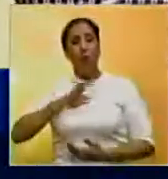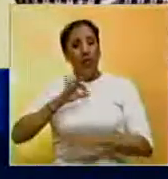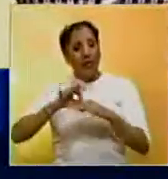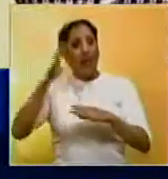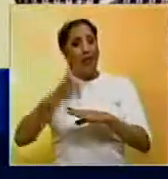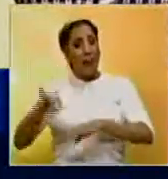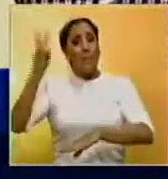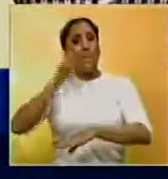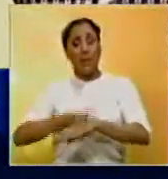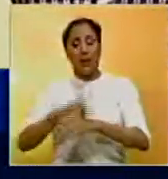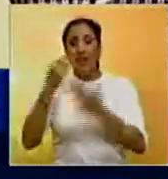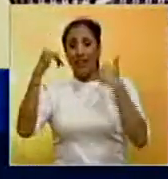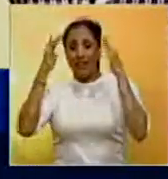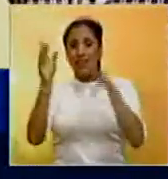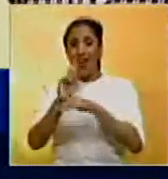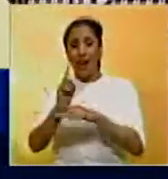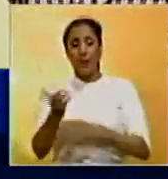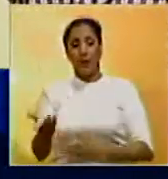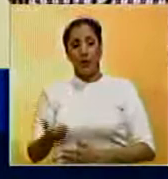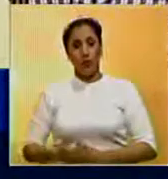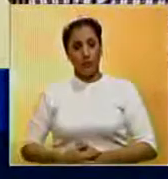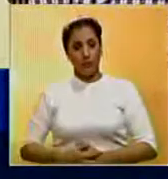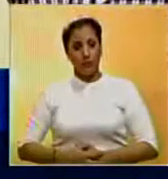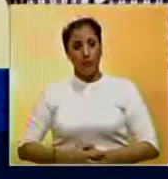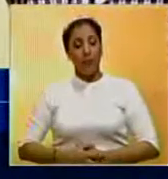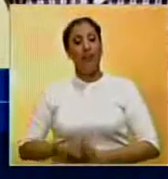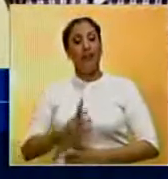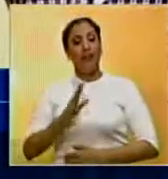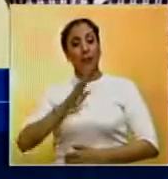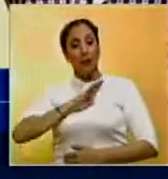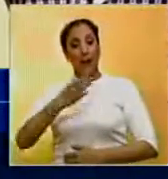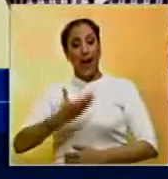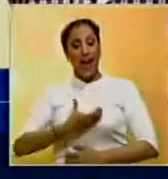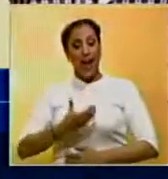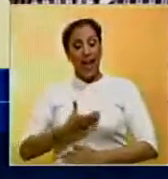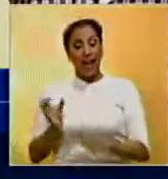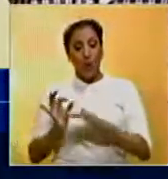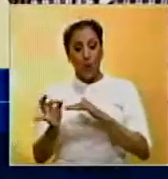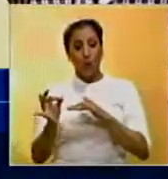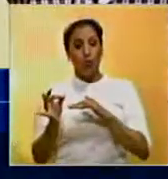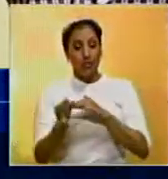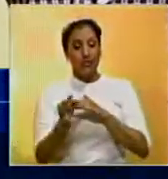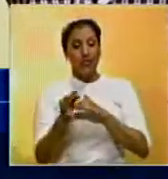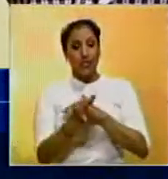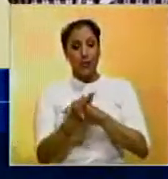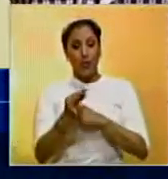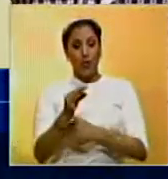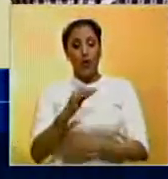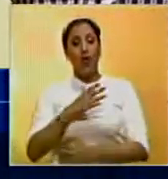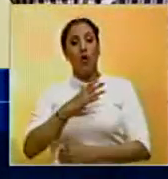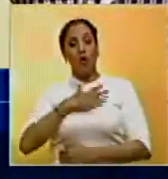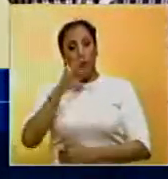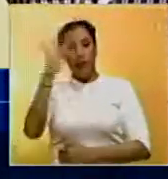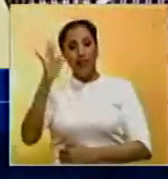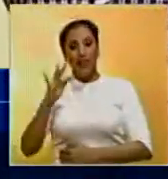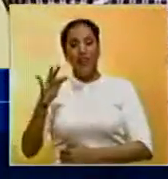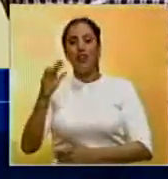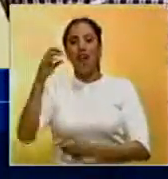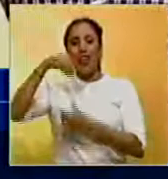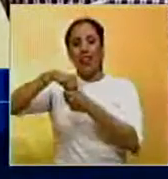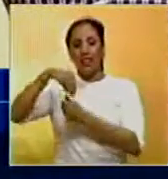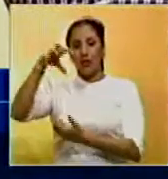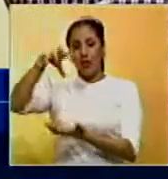agravarse si no se atiende inmediatamente. El alcalde del municipio Federación del Estado Falcón,